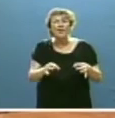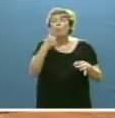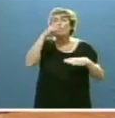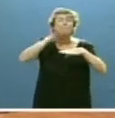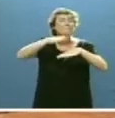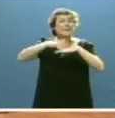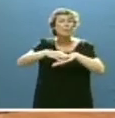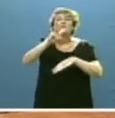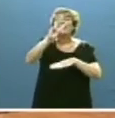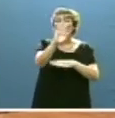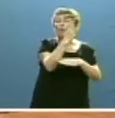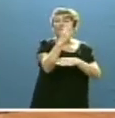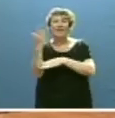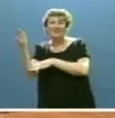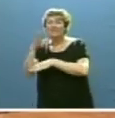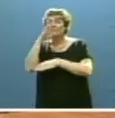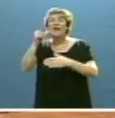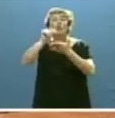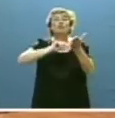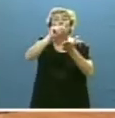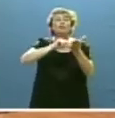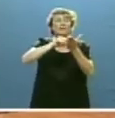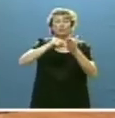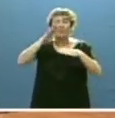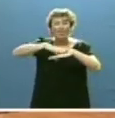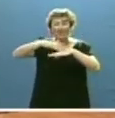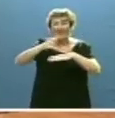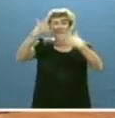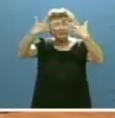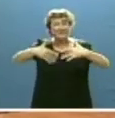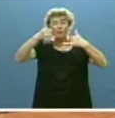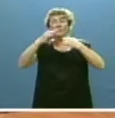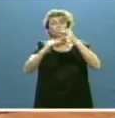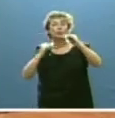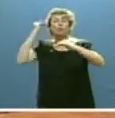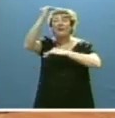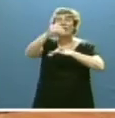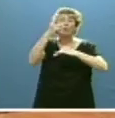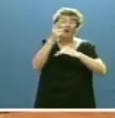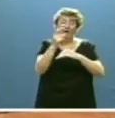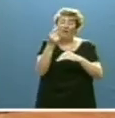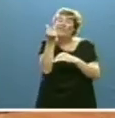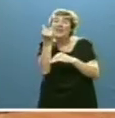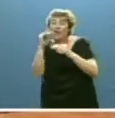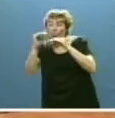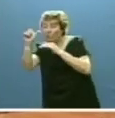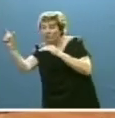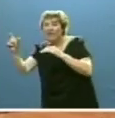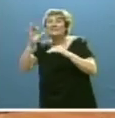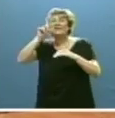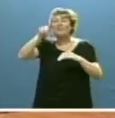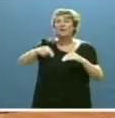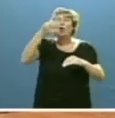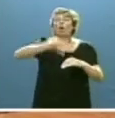mínimo de tres ofertas para los contratos menores de la Administración que superen una determinada cuantía, así como la obligación de